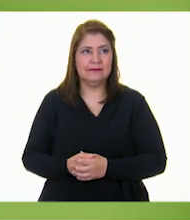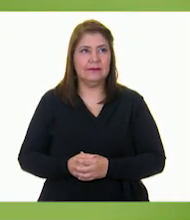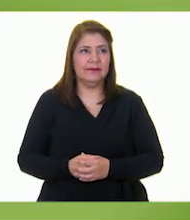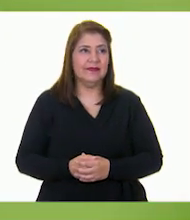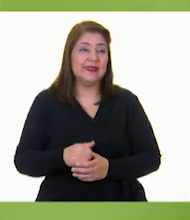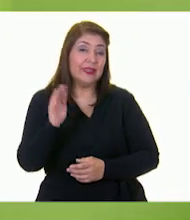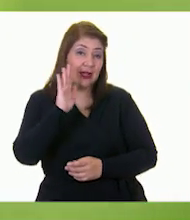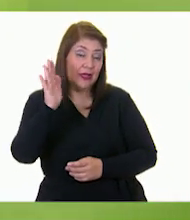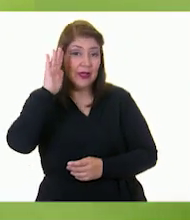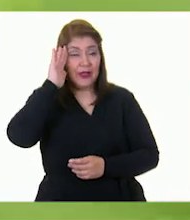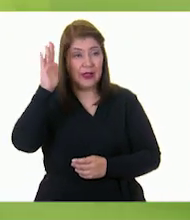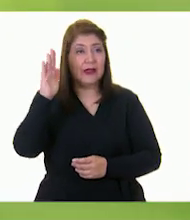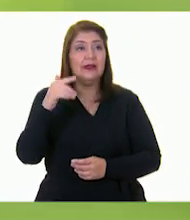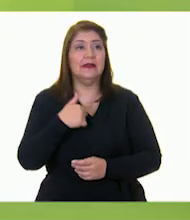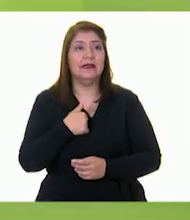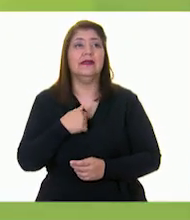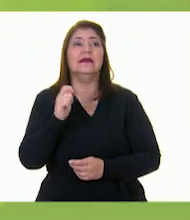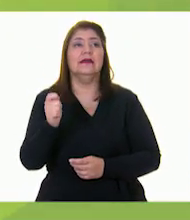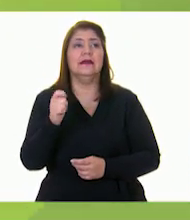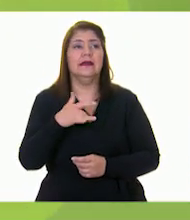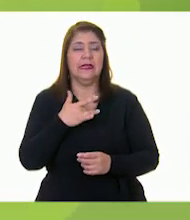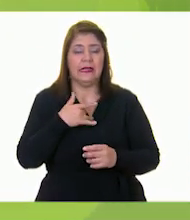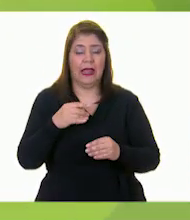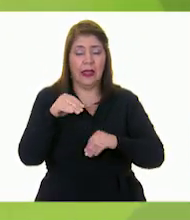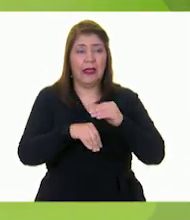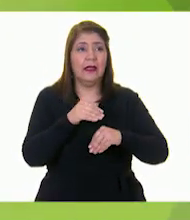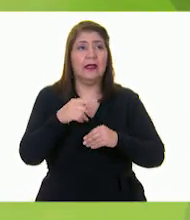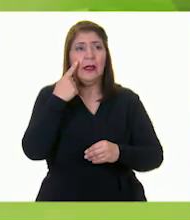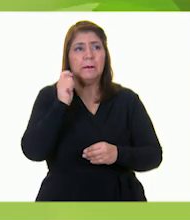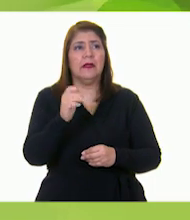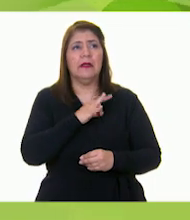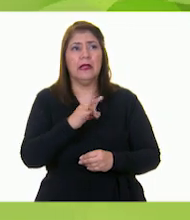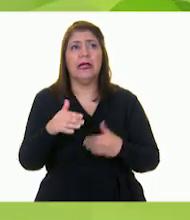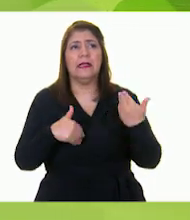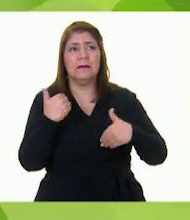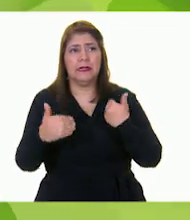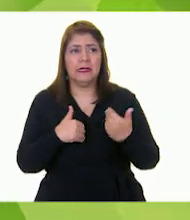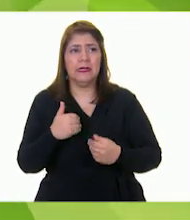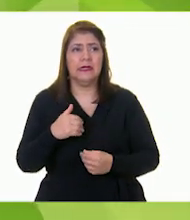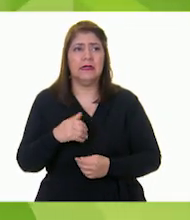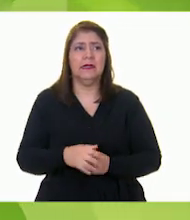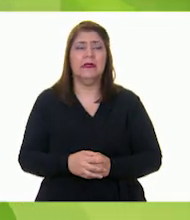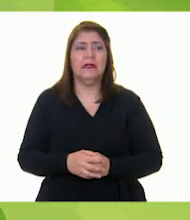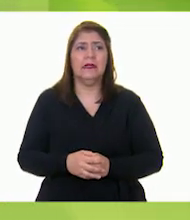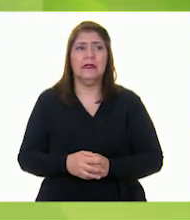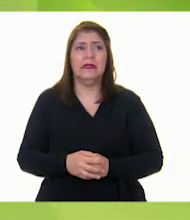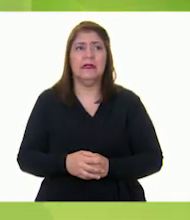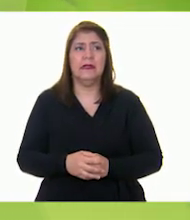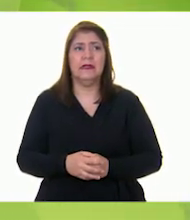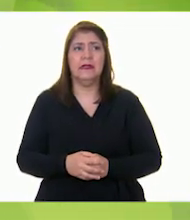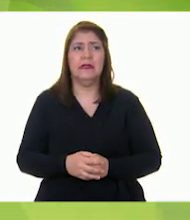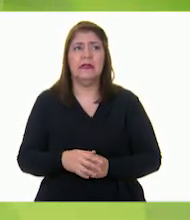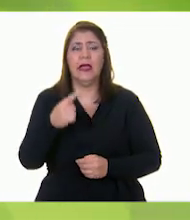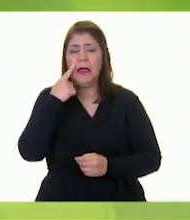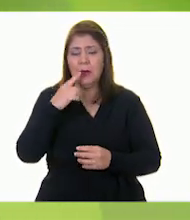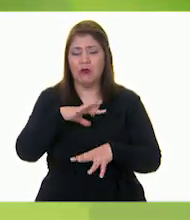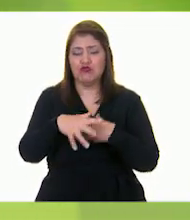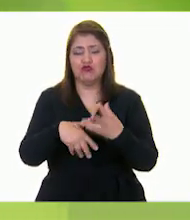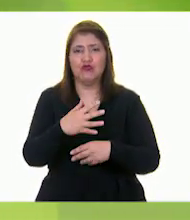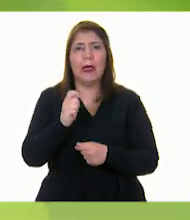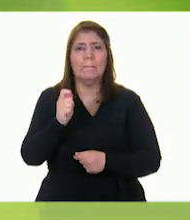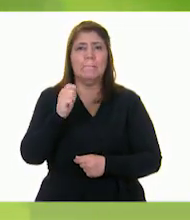Hola, me llamo Marina y esta es mi nutriculación nutridivertida. Se llama Sheck. Significa revuelta en maya y la